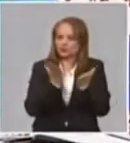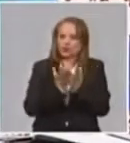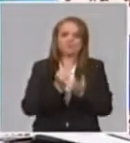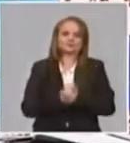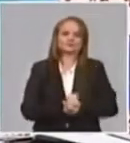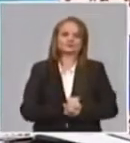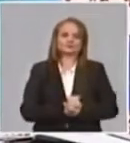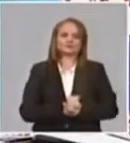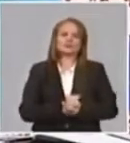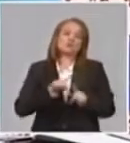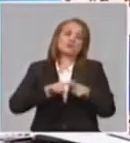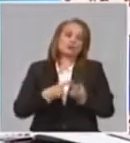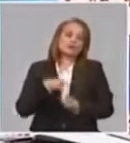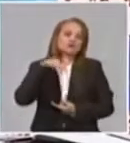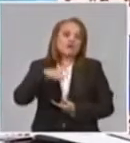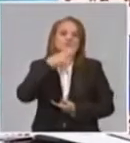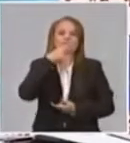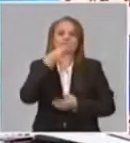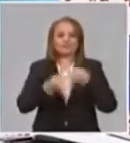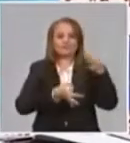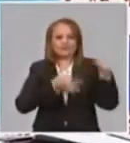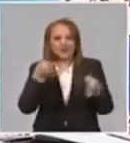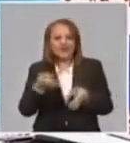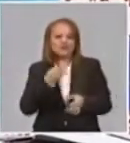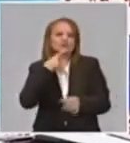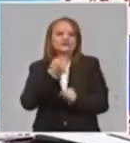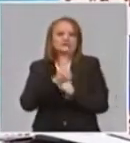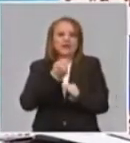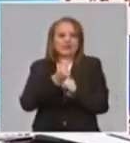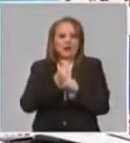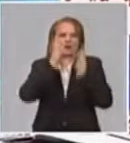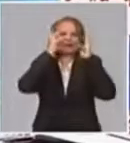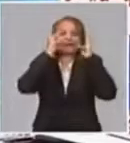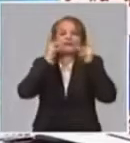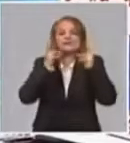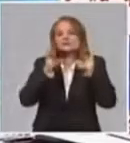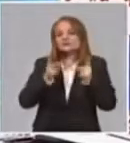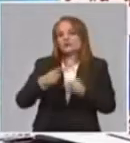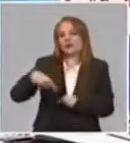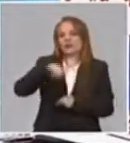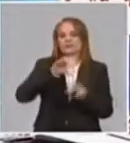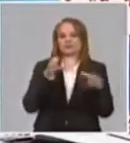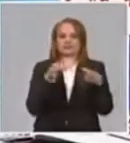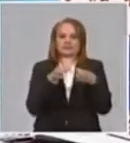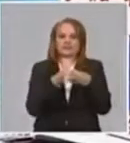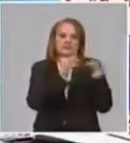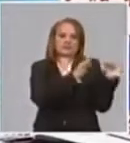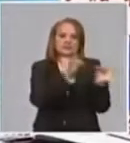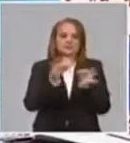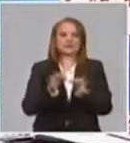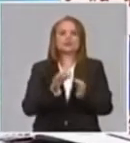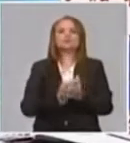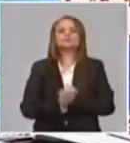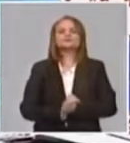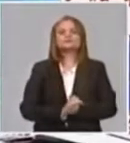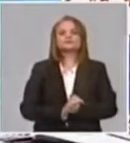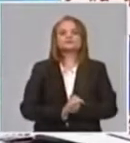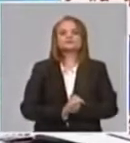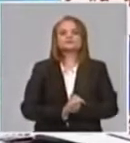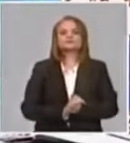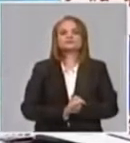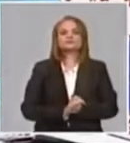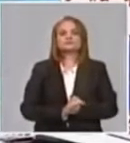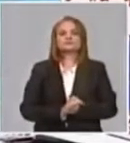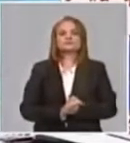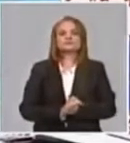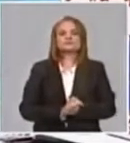por eso, bueno, hoy vamos a dar los primeros resultados que tiene el trabajo de cada uno de ellos. Por lo